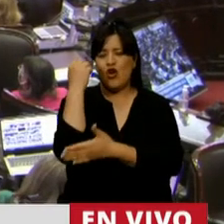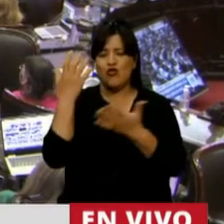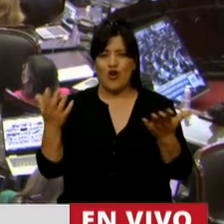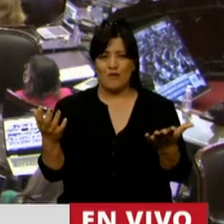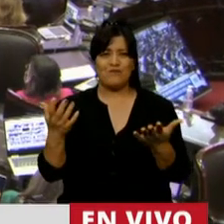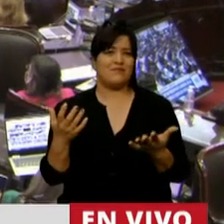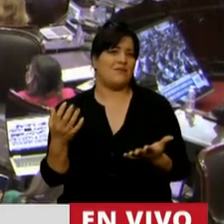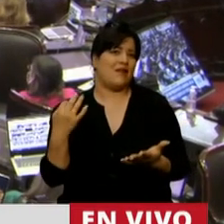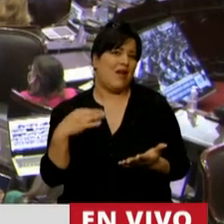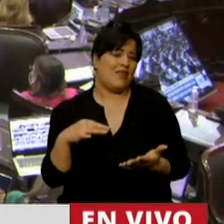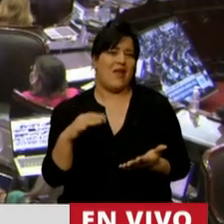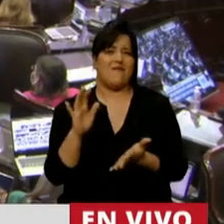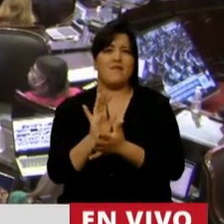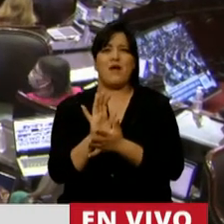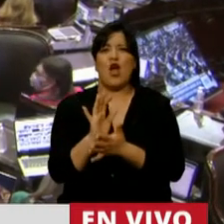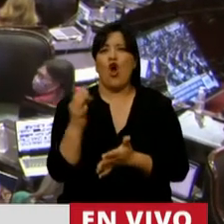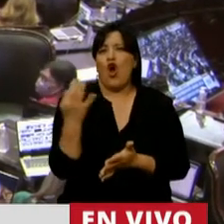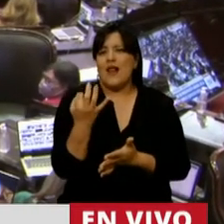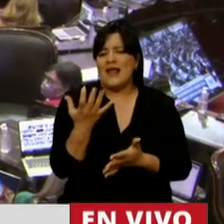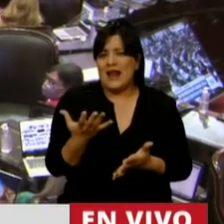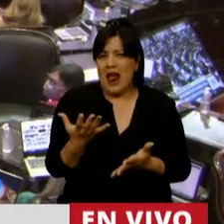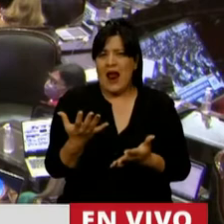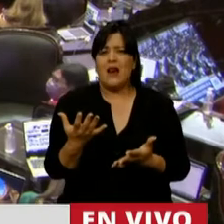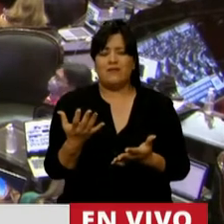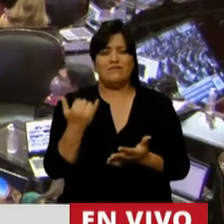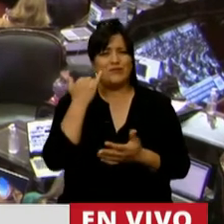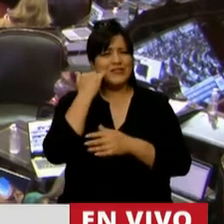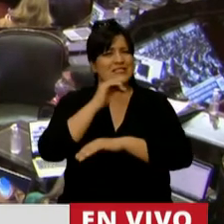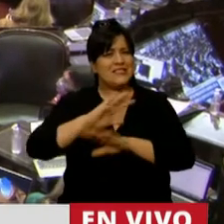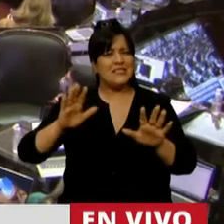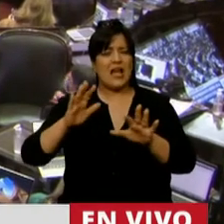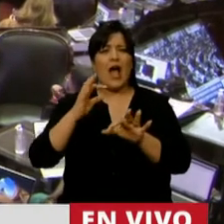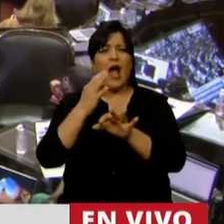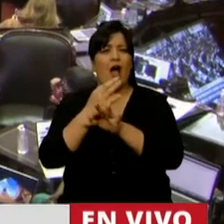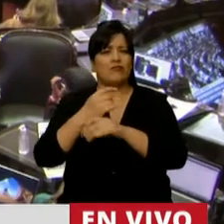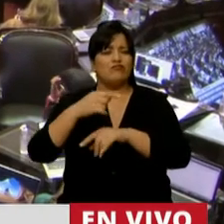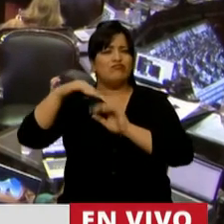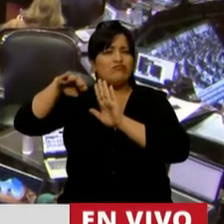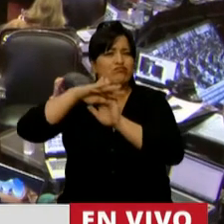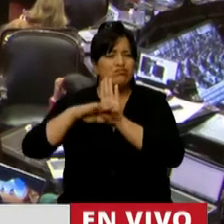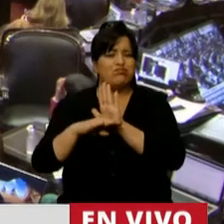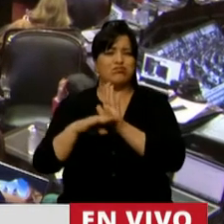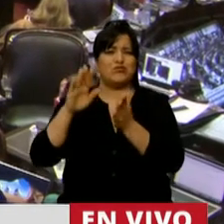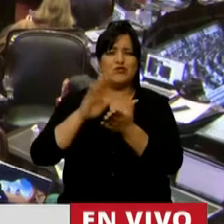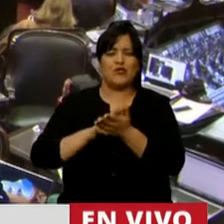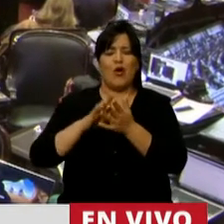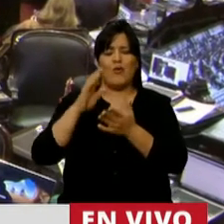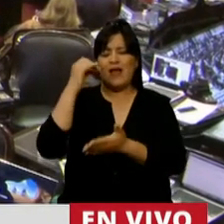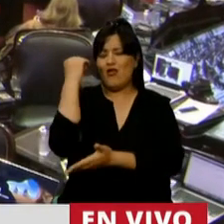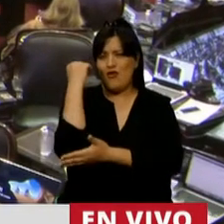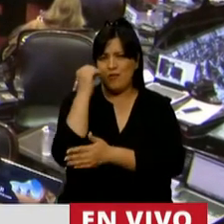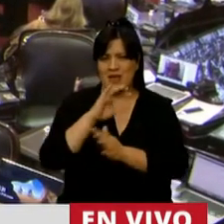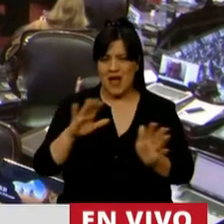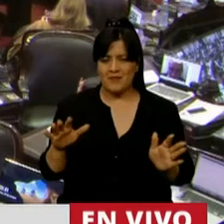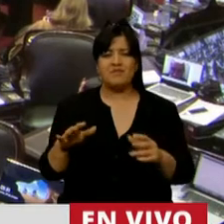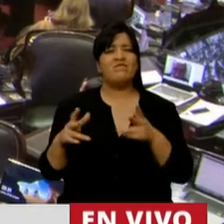necesidad de ser original un poco después de todas las caracterizaciones que ha tenido el presupuesto en cuanto a su estructura económica. Es